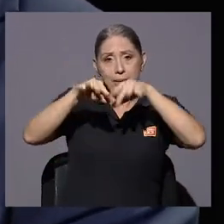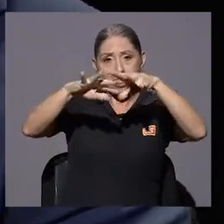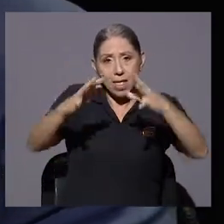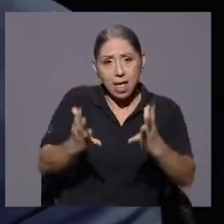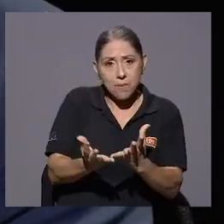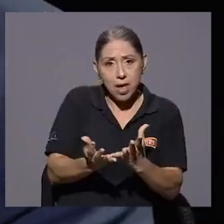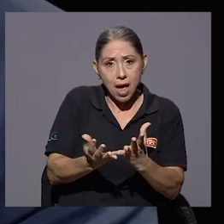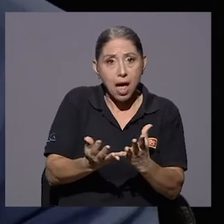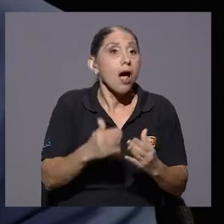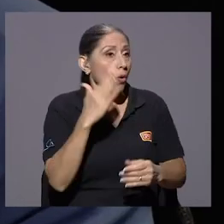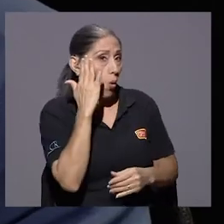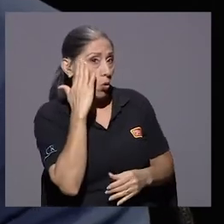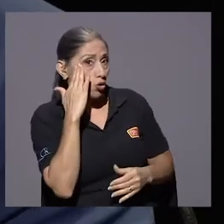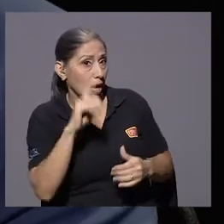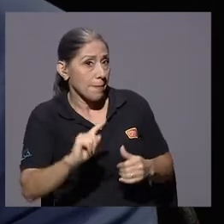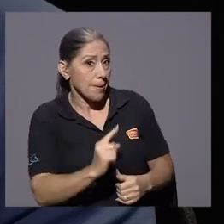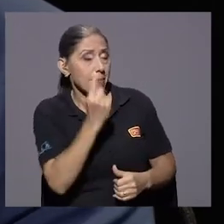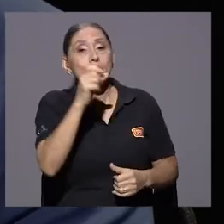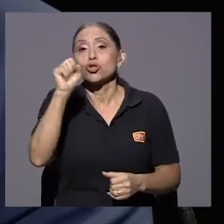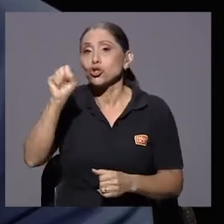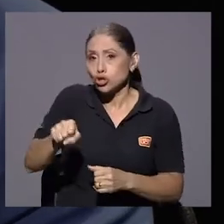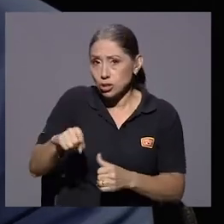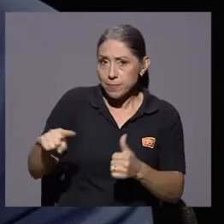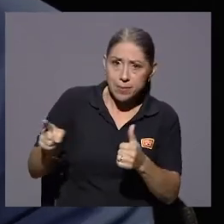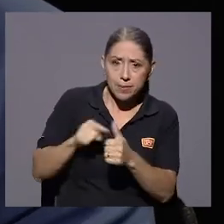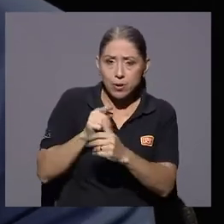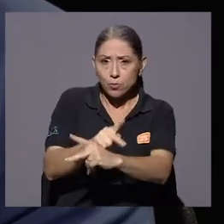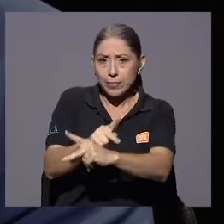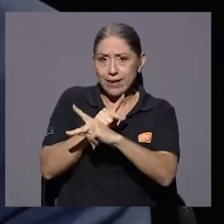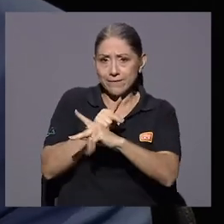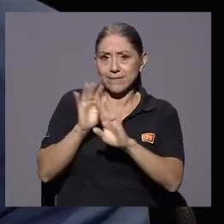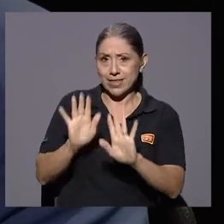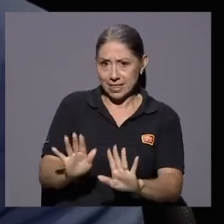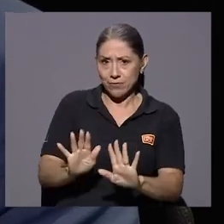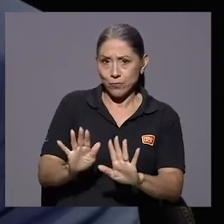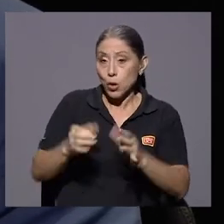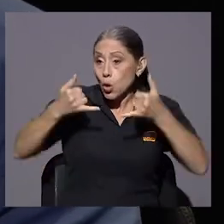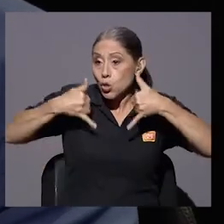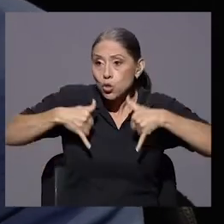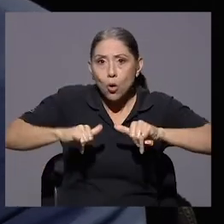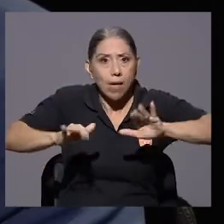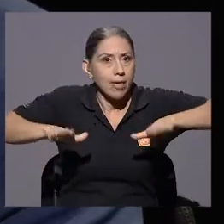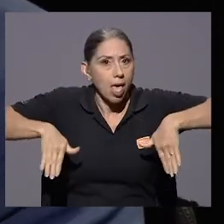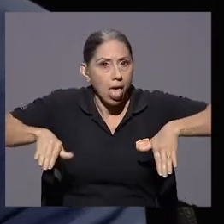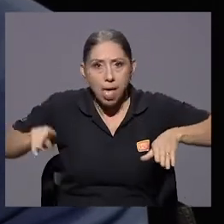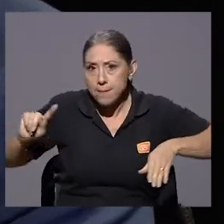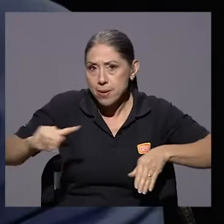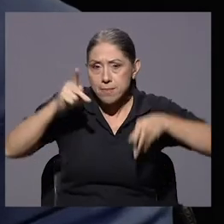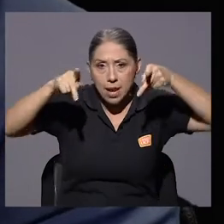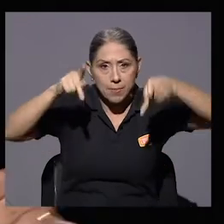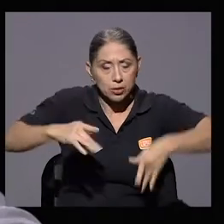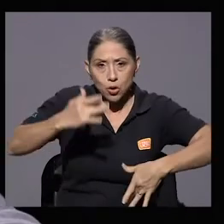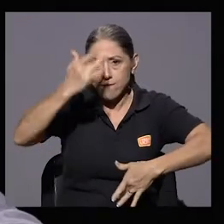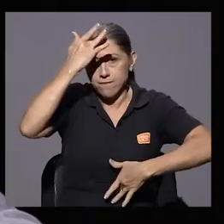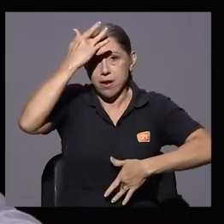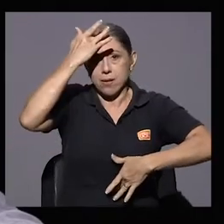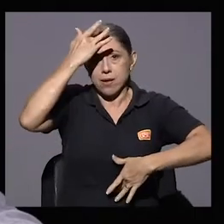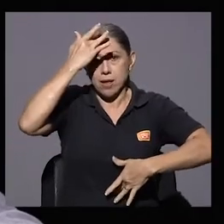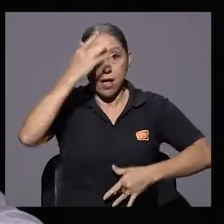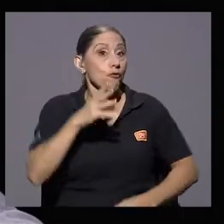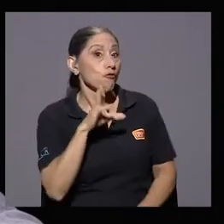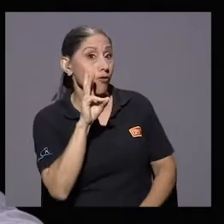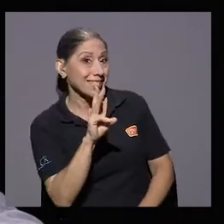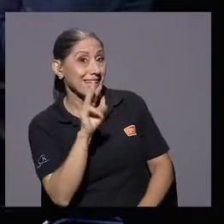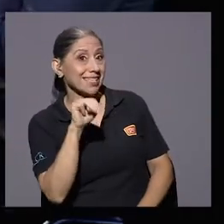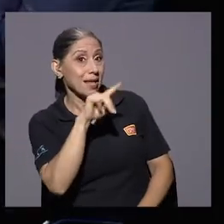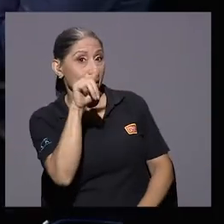incluso. Conocerla, la parte preventiva, la primera fase, sin tener todavía el primer paciente COVID en nuestro país. ¿Qué fue el 6? Que fue el 6, dos días